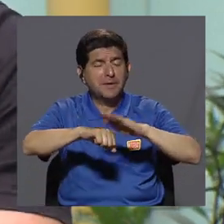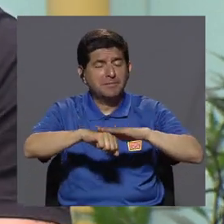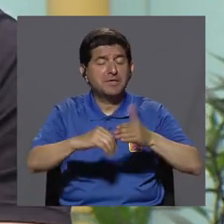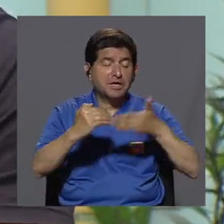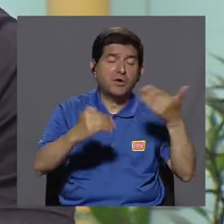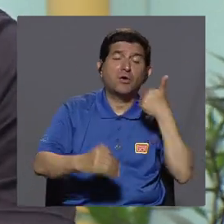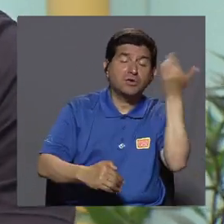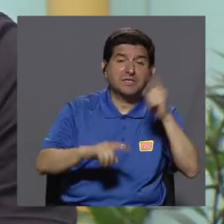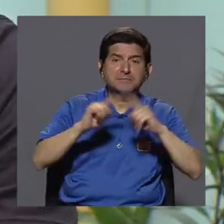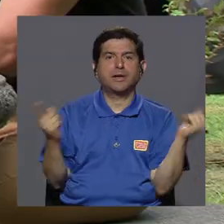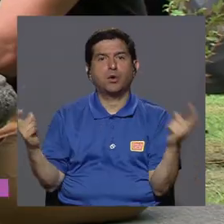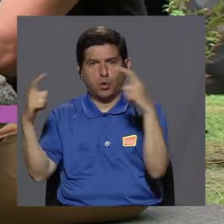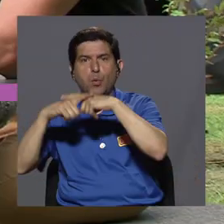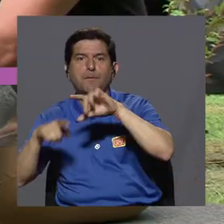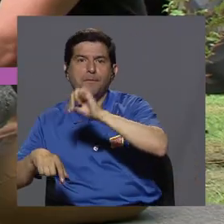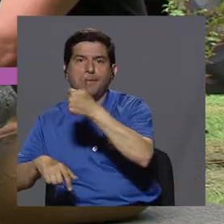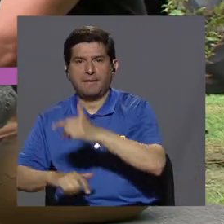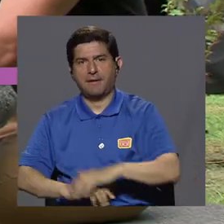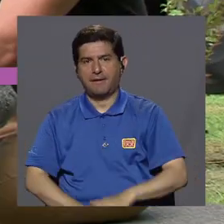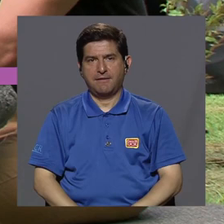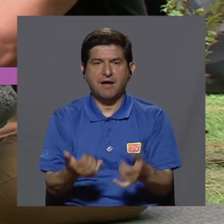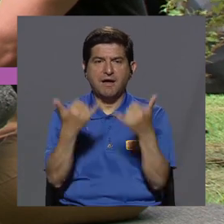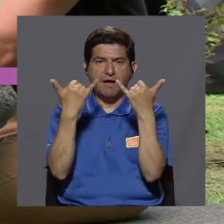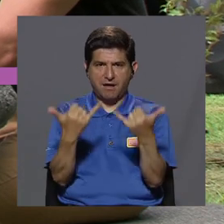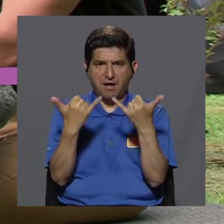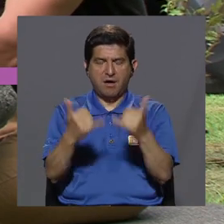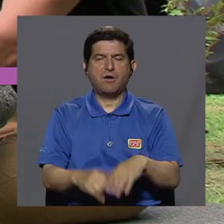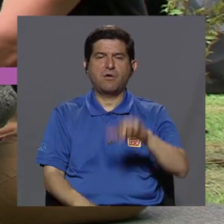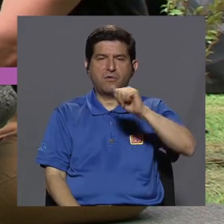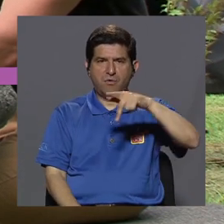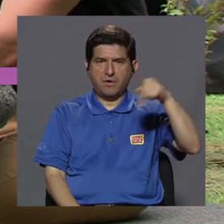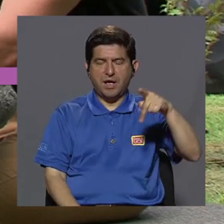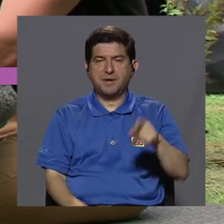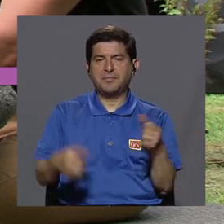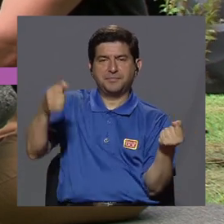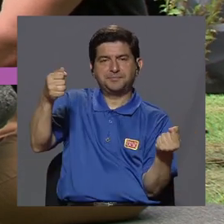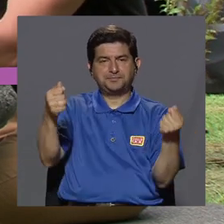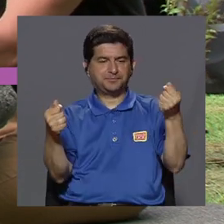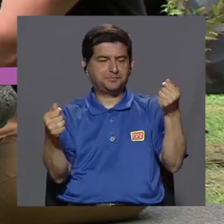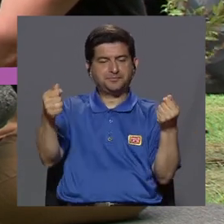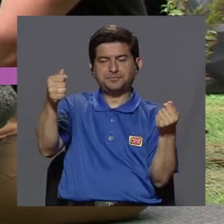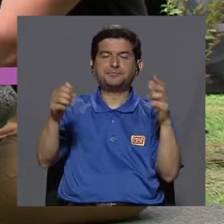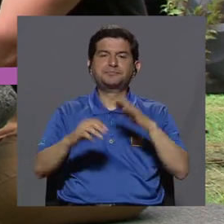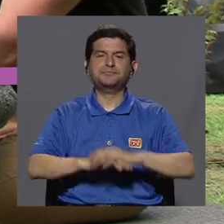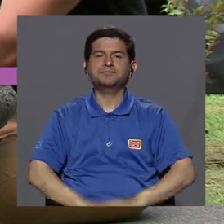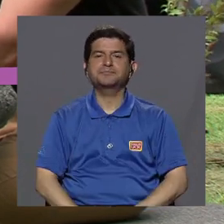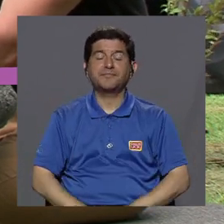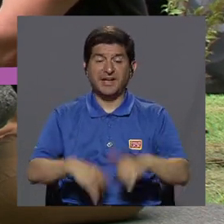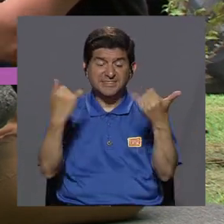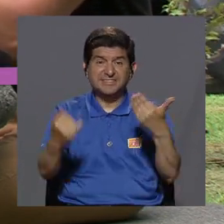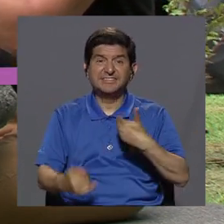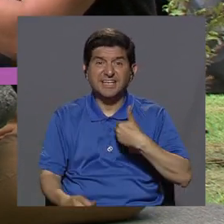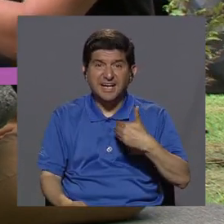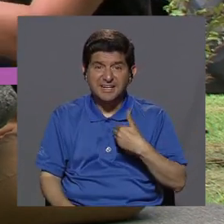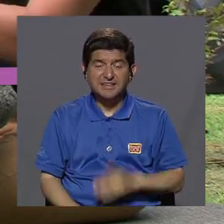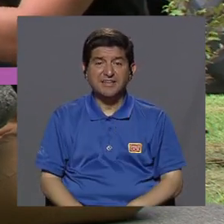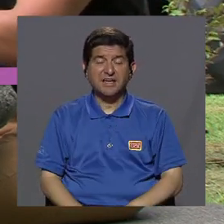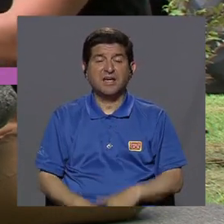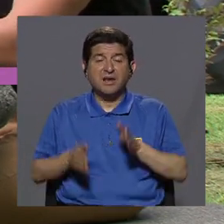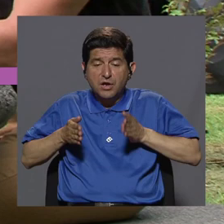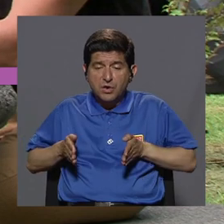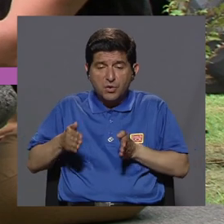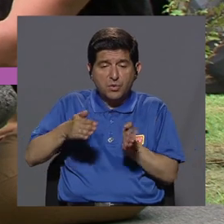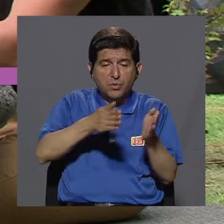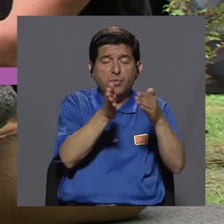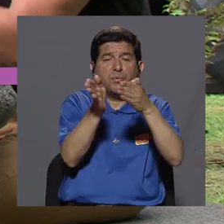verdad, pero nos viene a complicar. Por ejemplo, ahora hay esta aplicación, verdad, para conducir, verdad, ya tiene